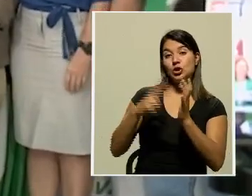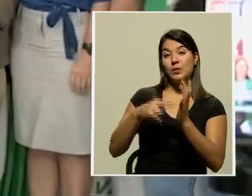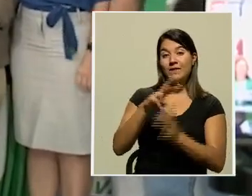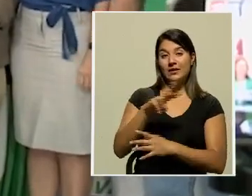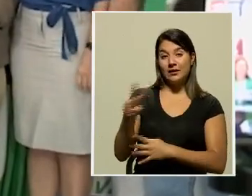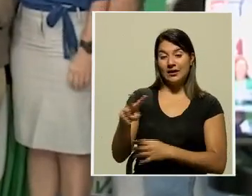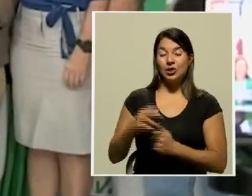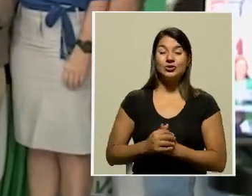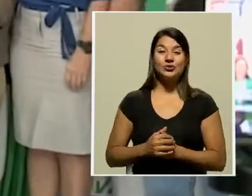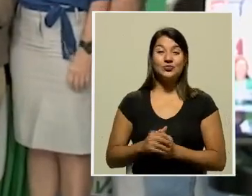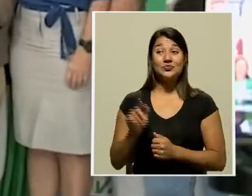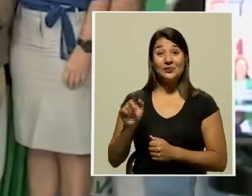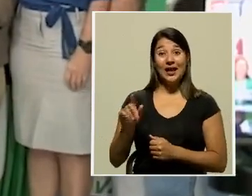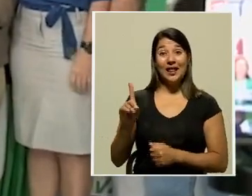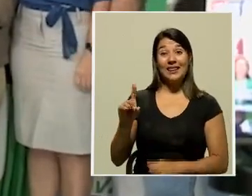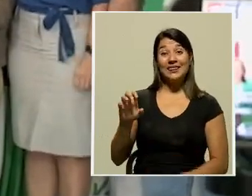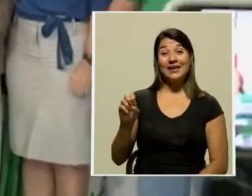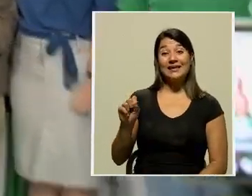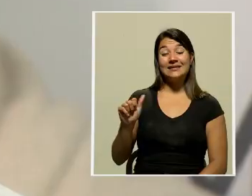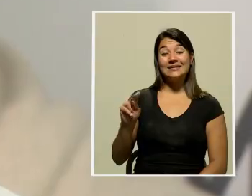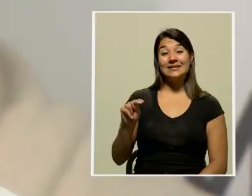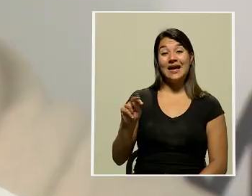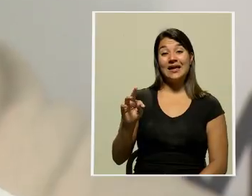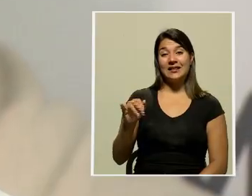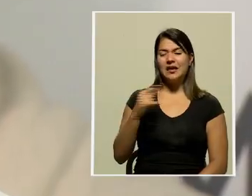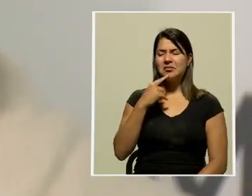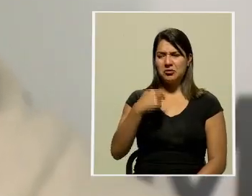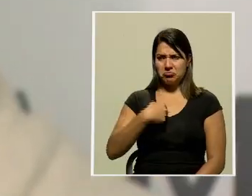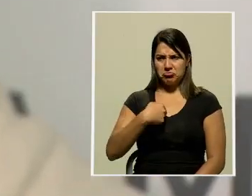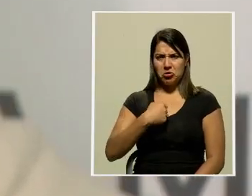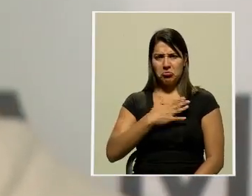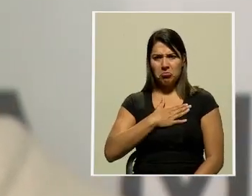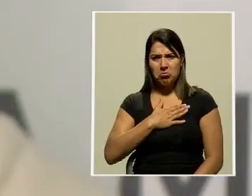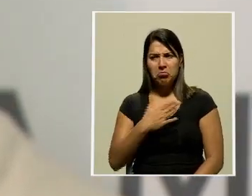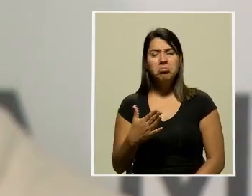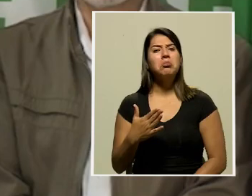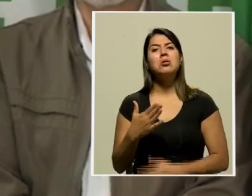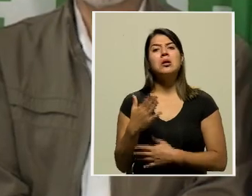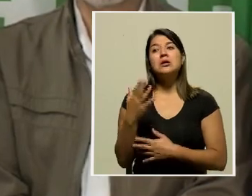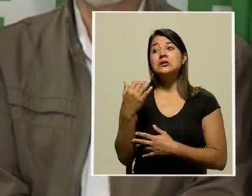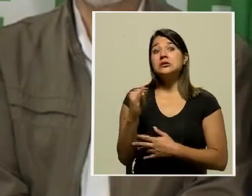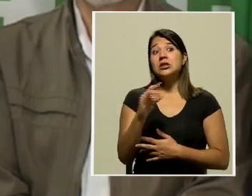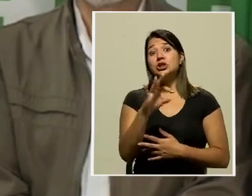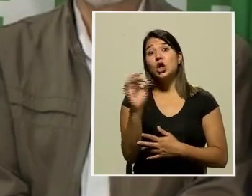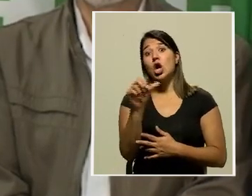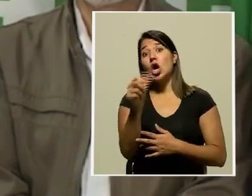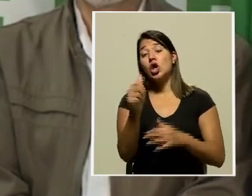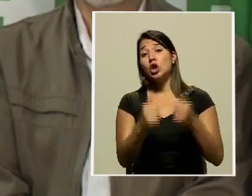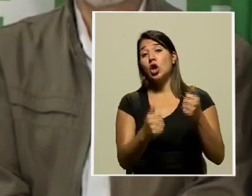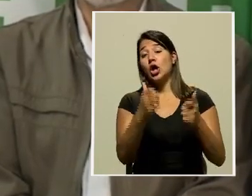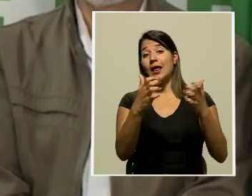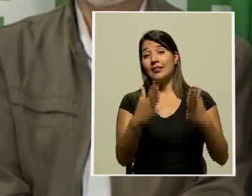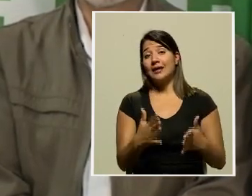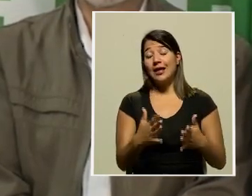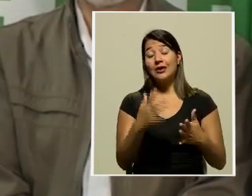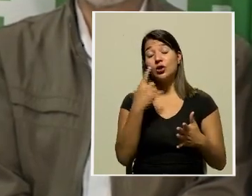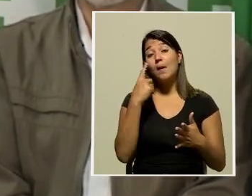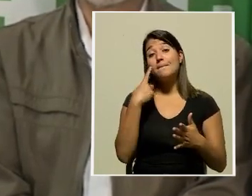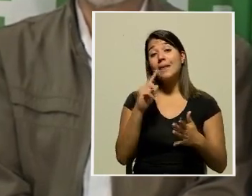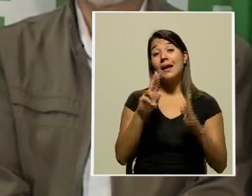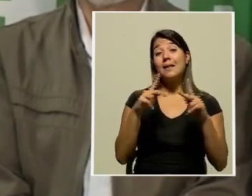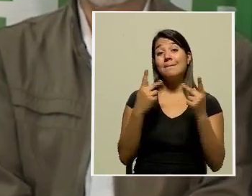Álvarez de Santi mencionó que él está dispuesto a hacerse a un lado de la precandidatura si otra persona logra llegar a unificar